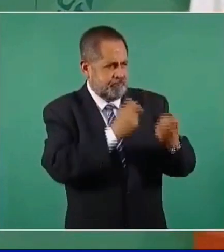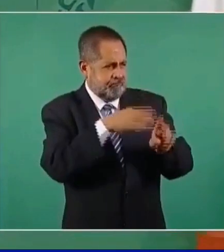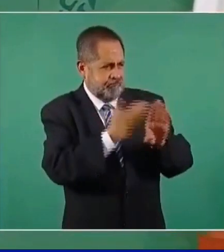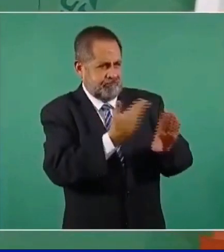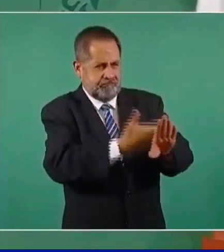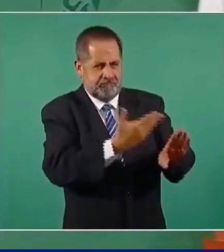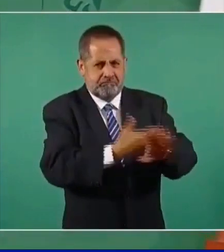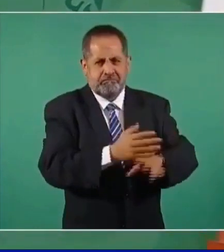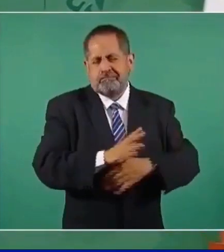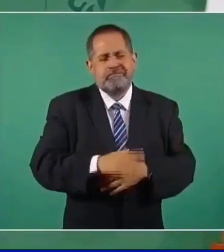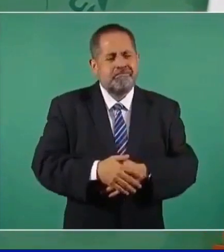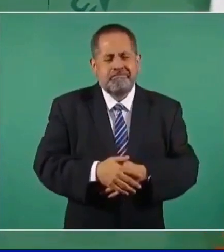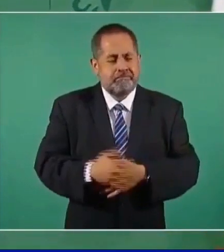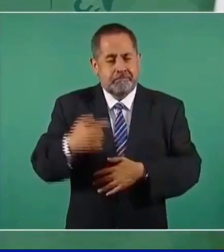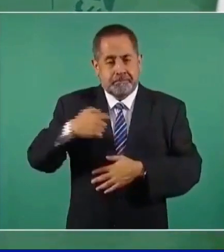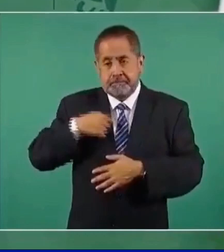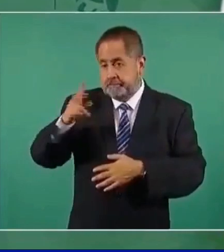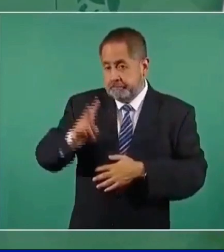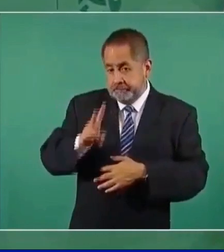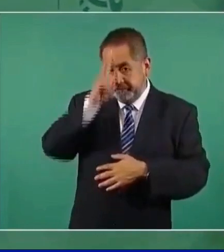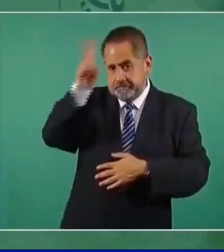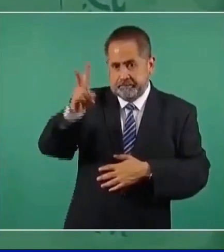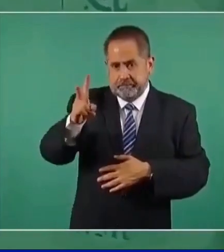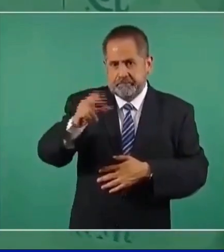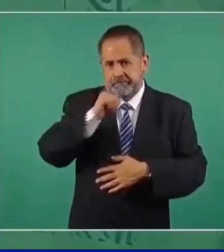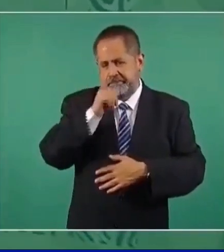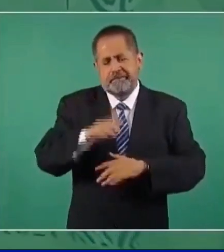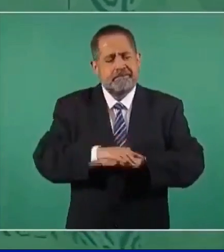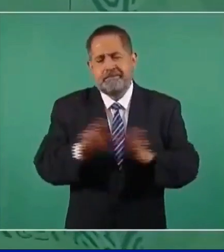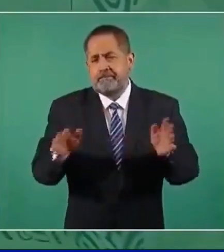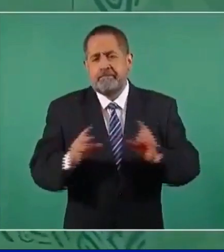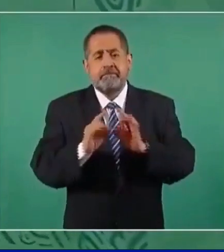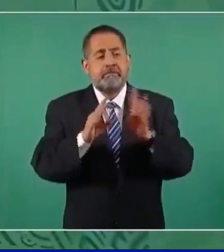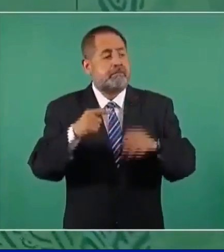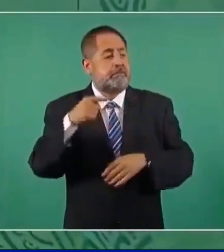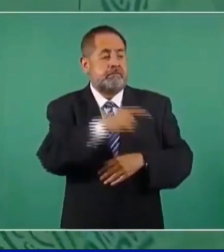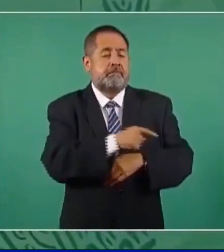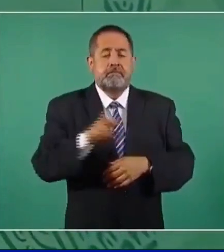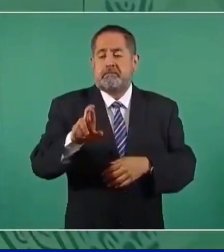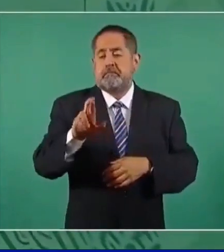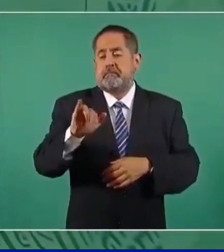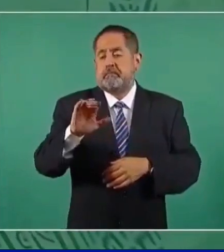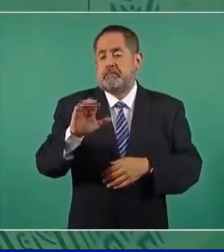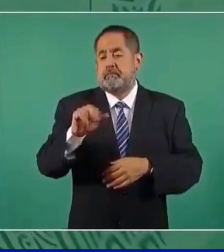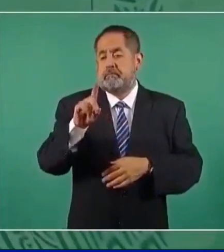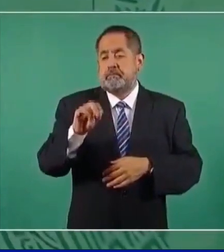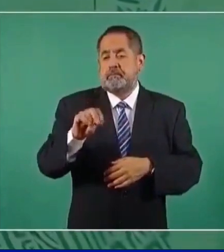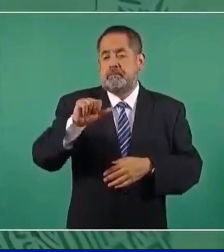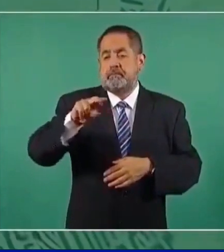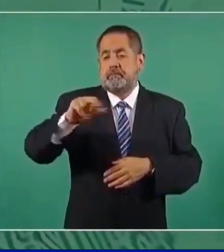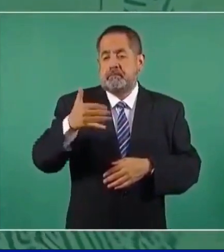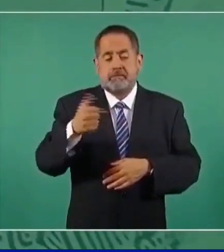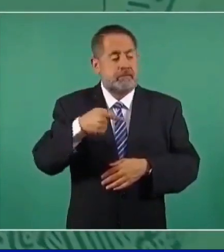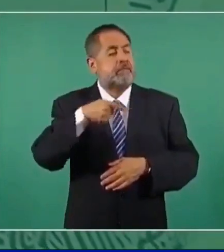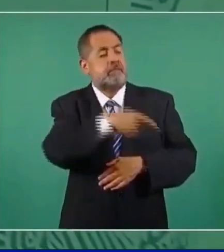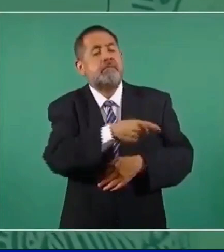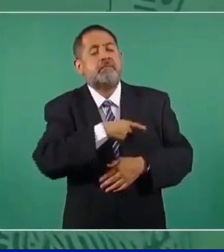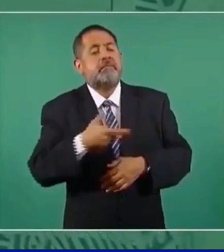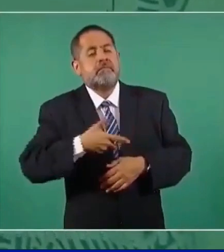No es mi fuerte la venganza. Lo de este señor Ricardo Anaya, lo que tiene que hacer es